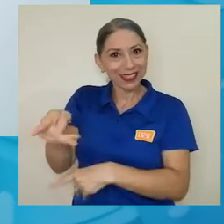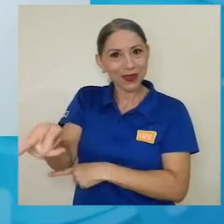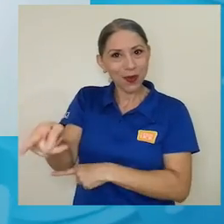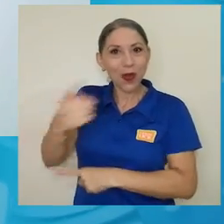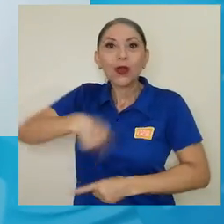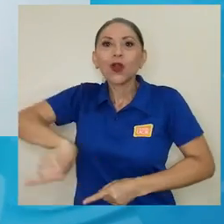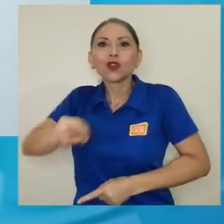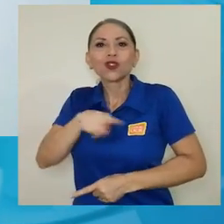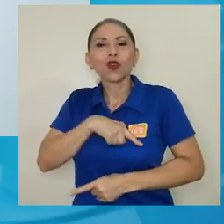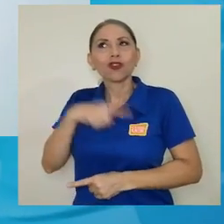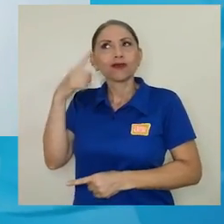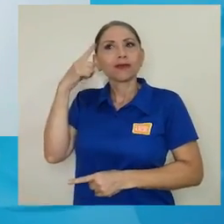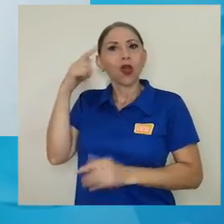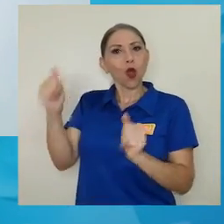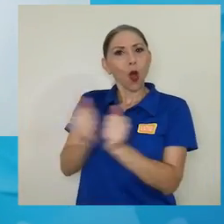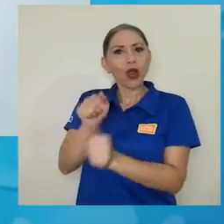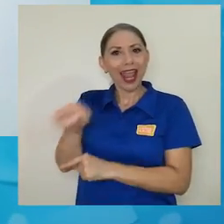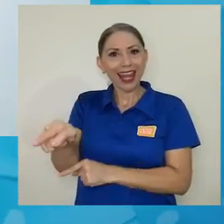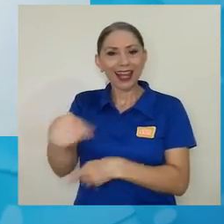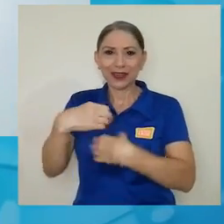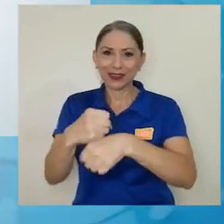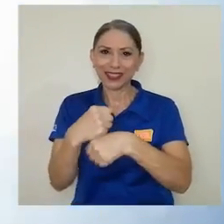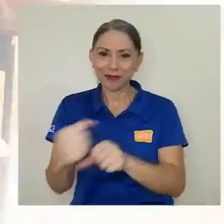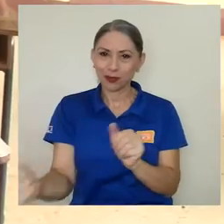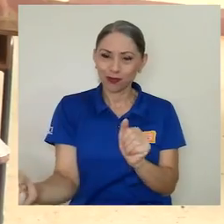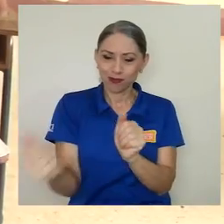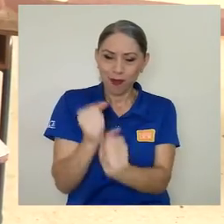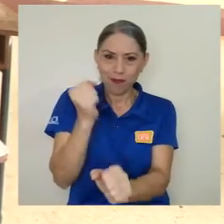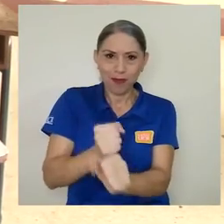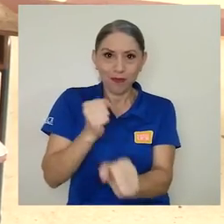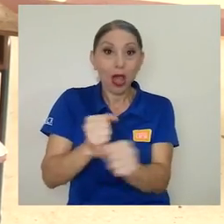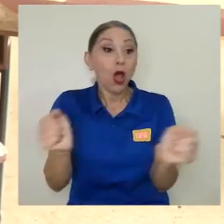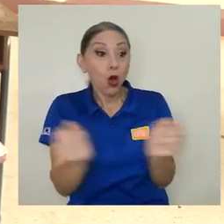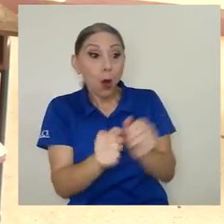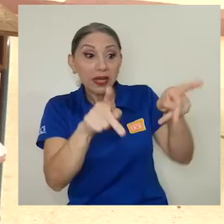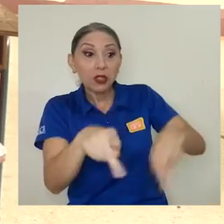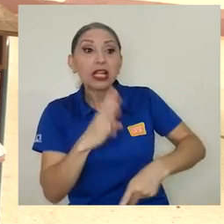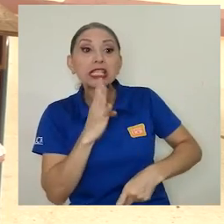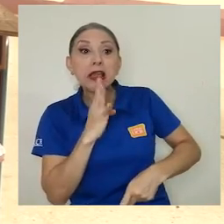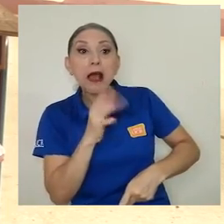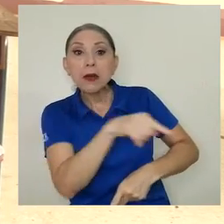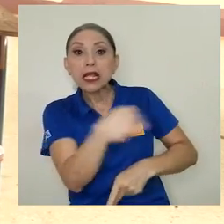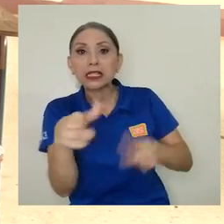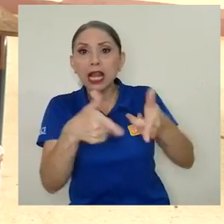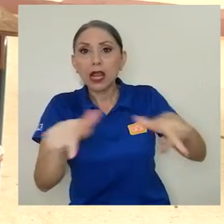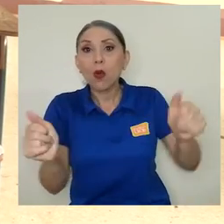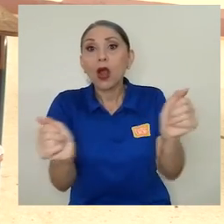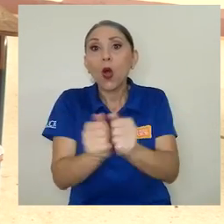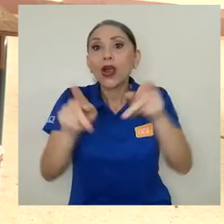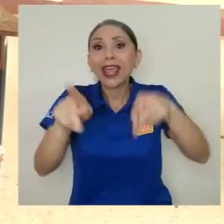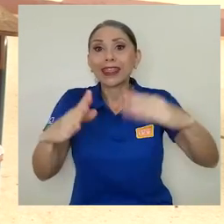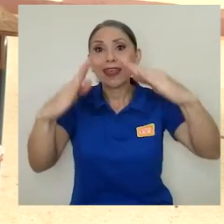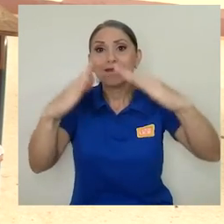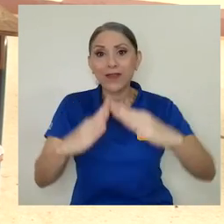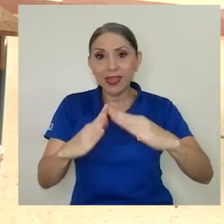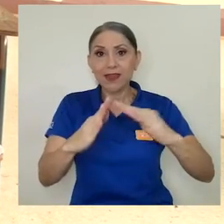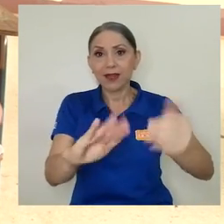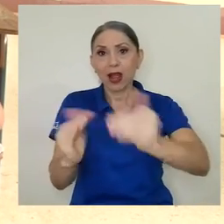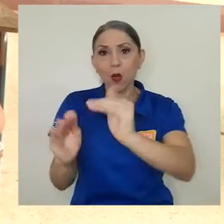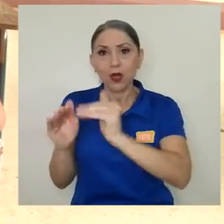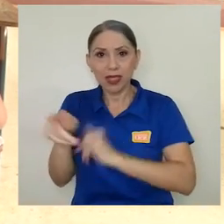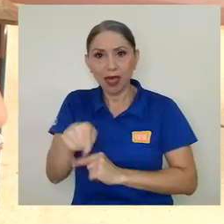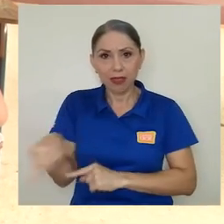plasmamos, construimos junto con él y luego junto con hablantes y con gente de la comunidad, entonces ahí